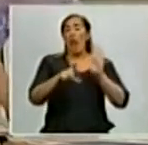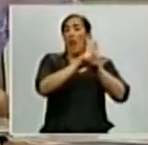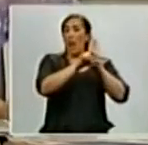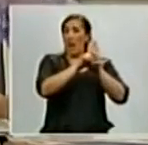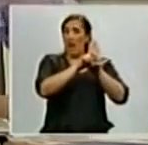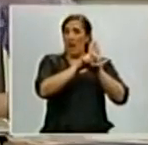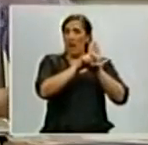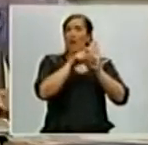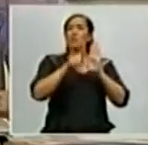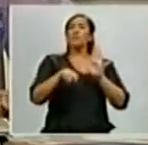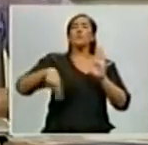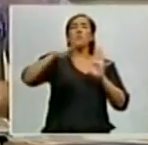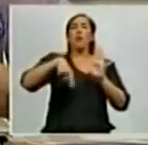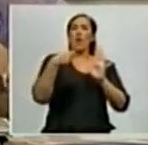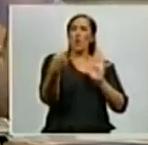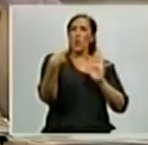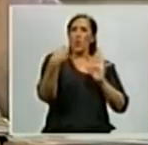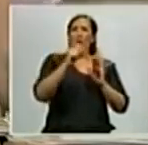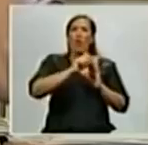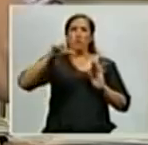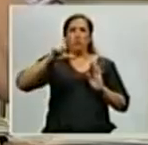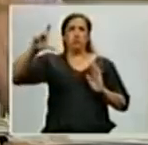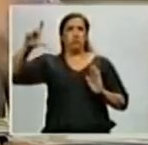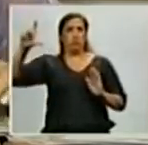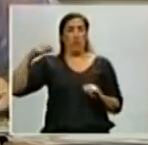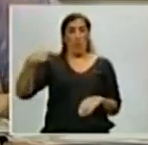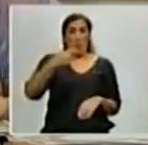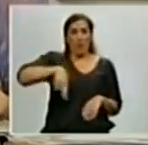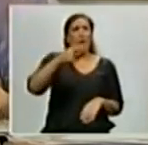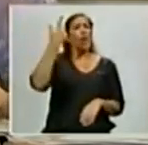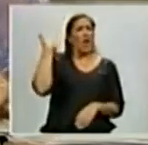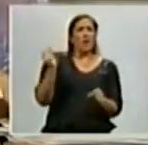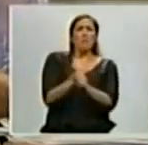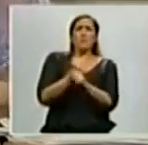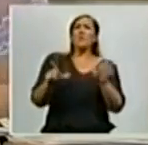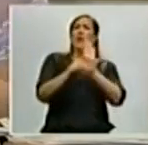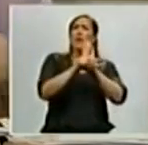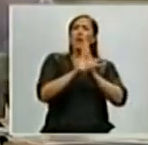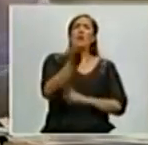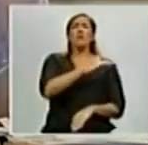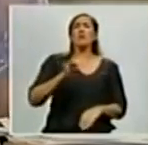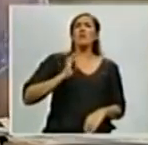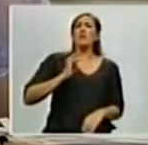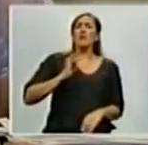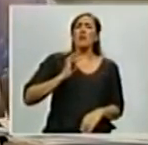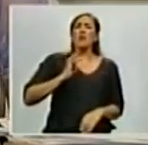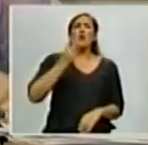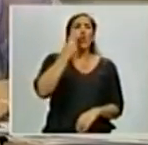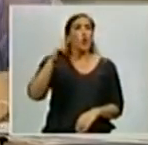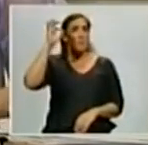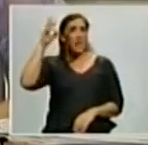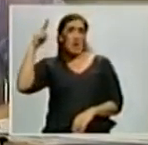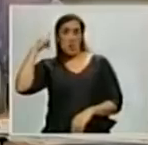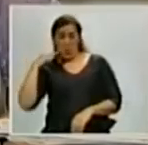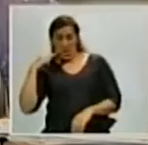de movilidad jubilatoria, ley que se sancionara en el año 2009,